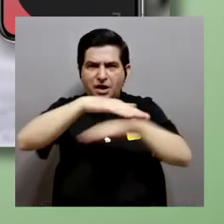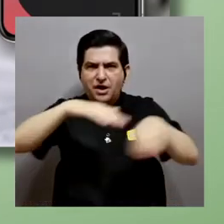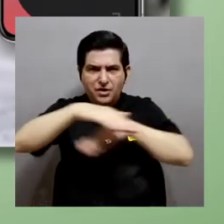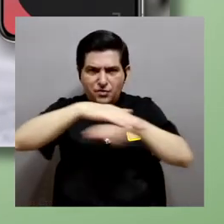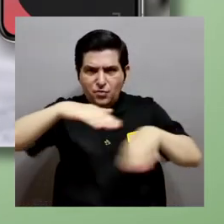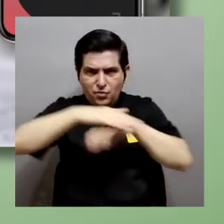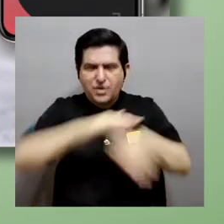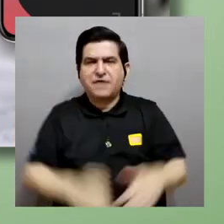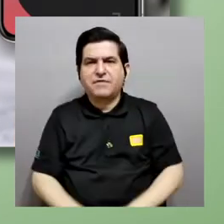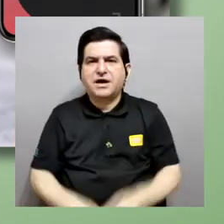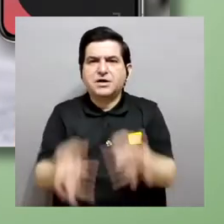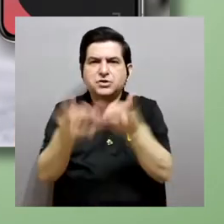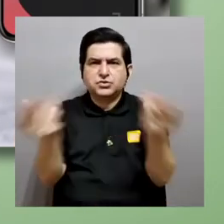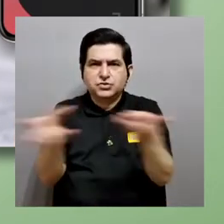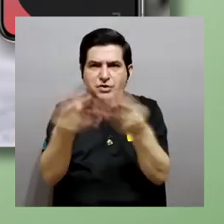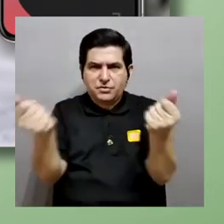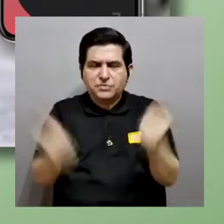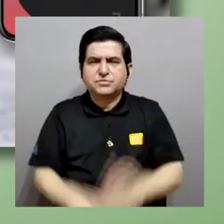plataforma para